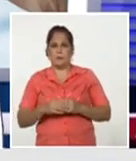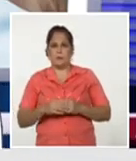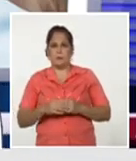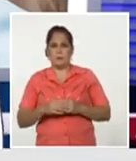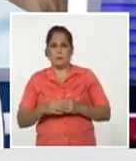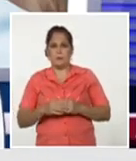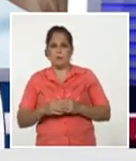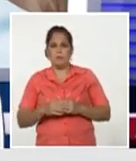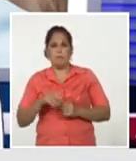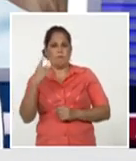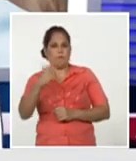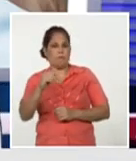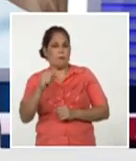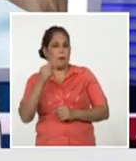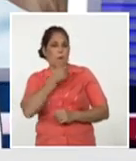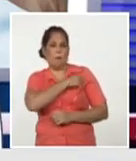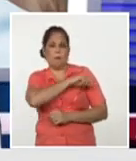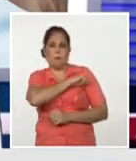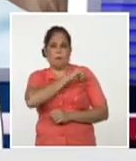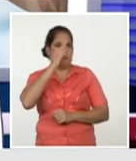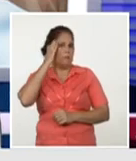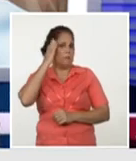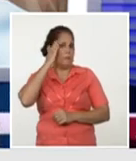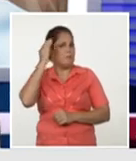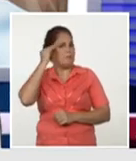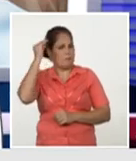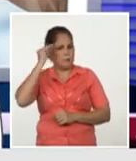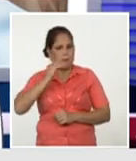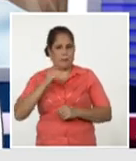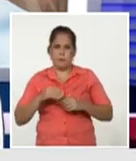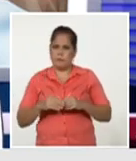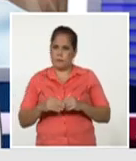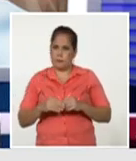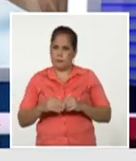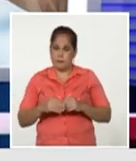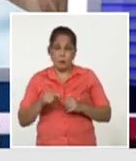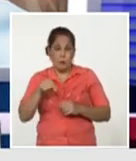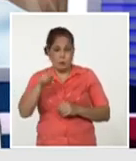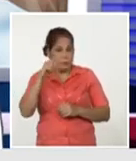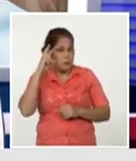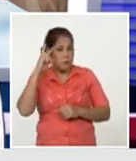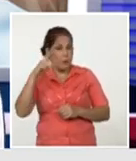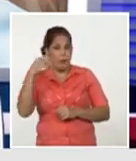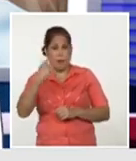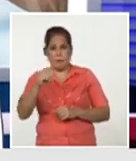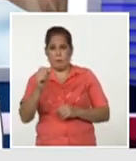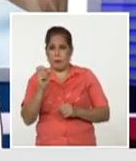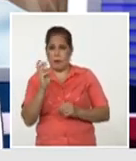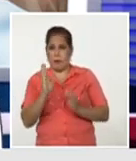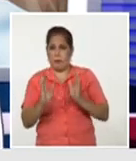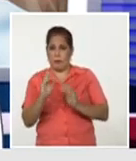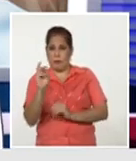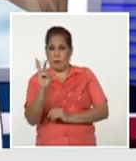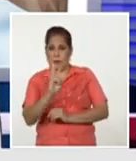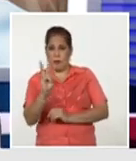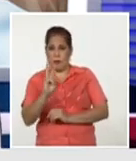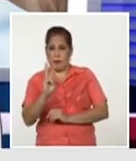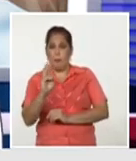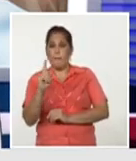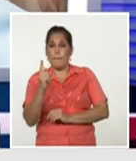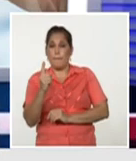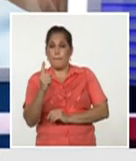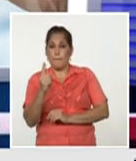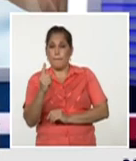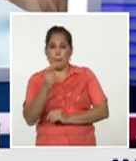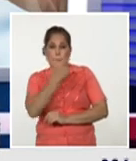ensayo un poco para que la población que ha estado al tanto pueda saber si recuerdan el ensayo de fase 3 que como tú decías fue el primero de los